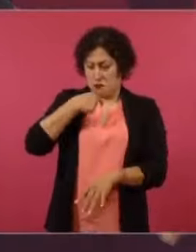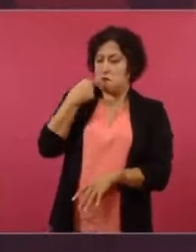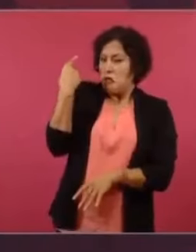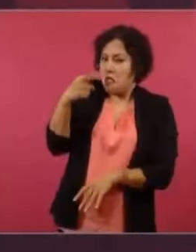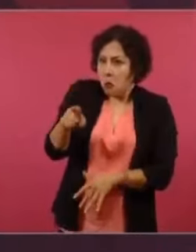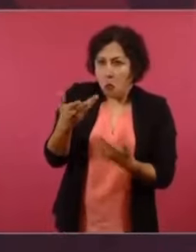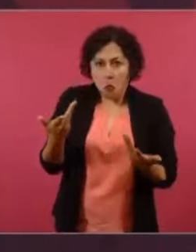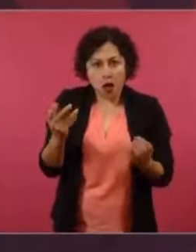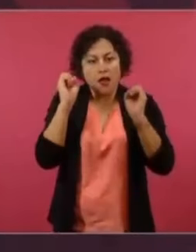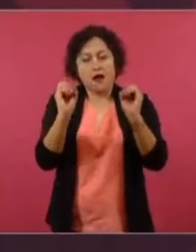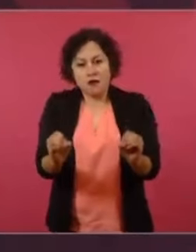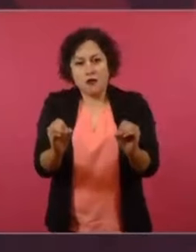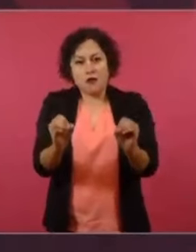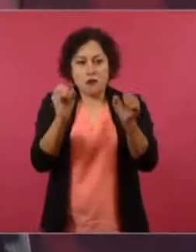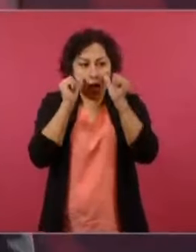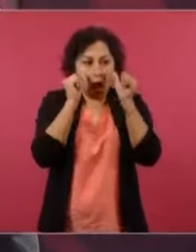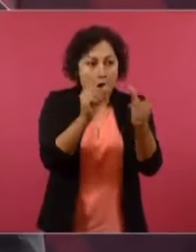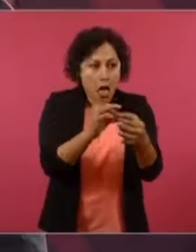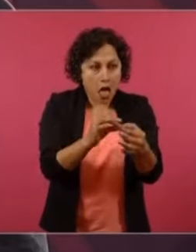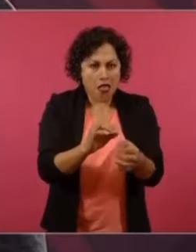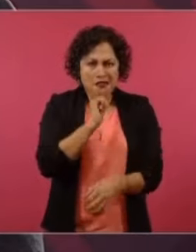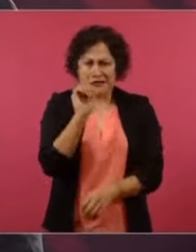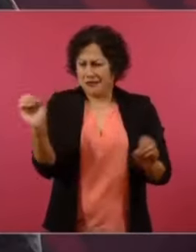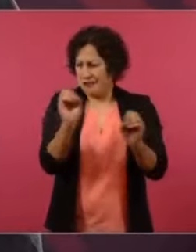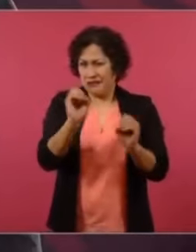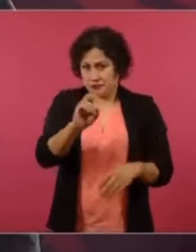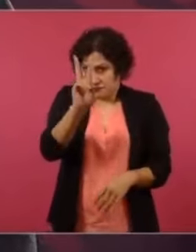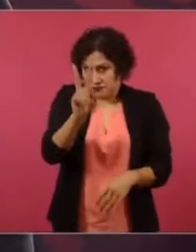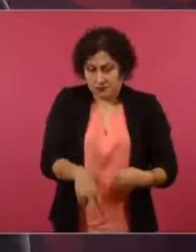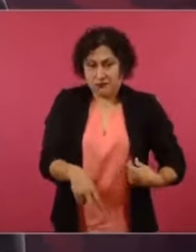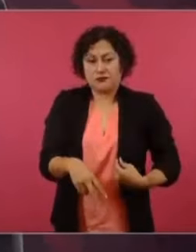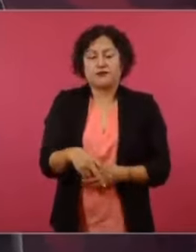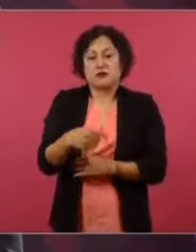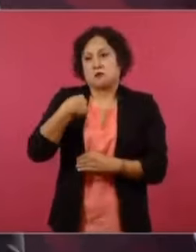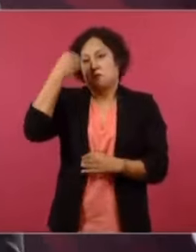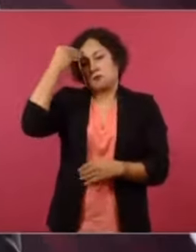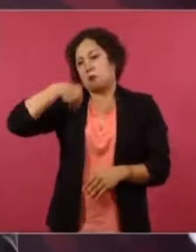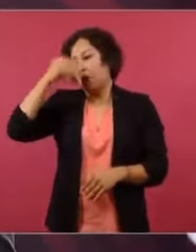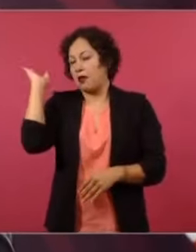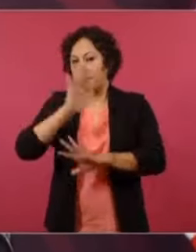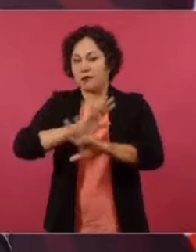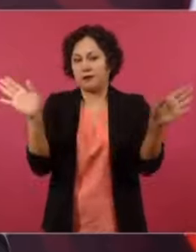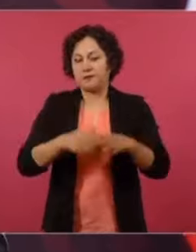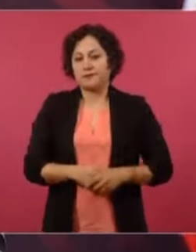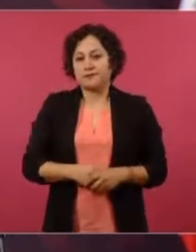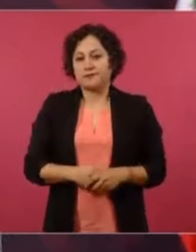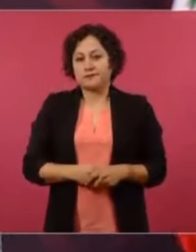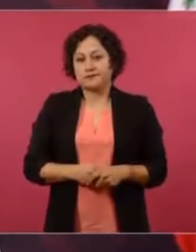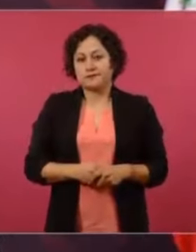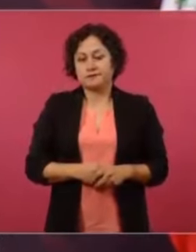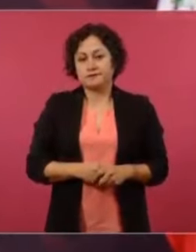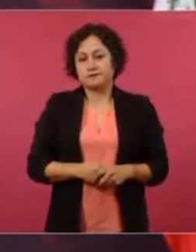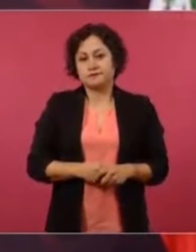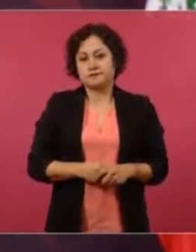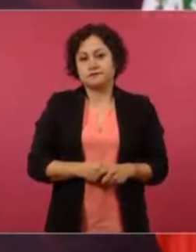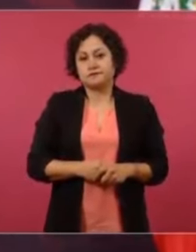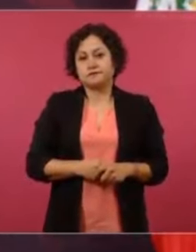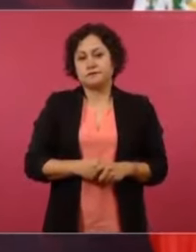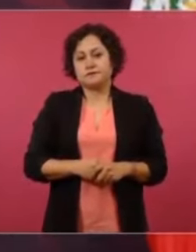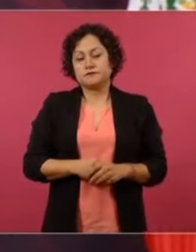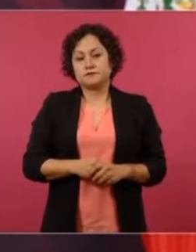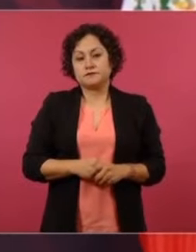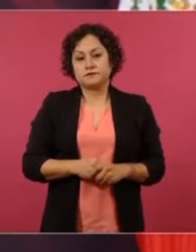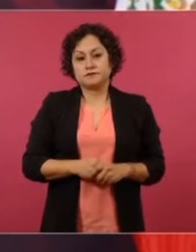atención. Ya está, se me olvidó. O sea, porque